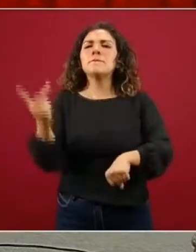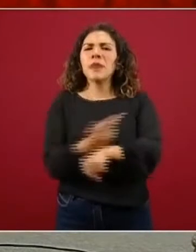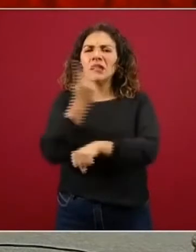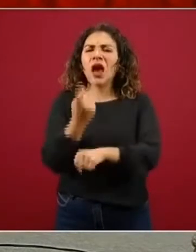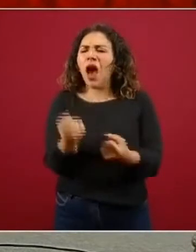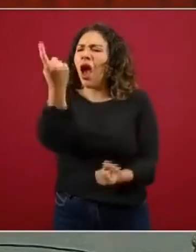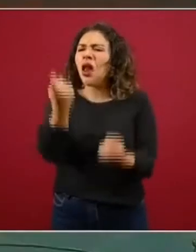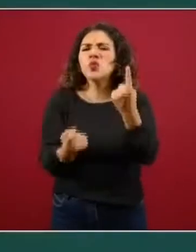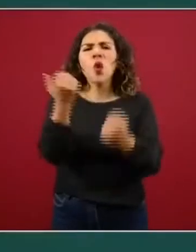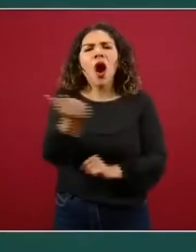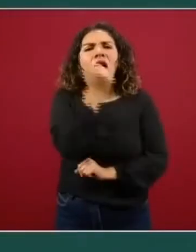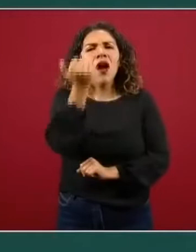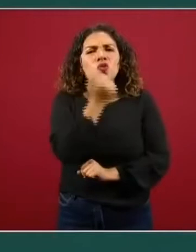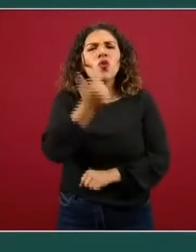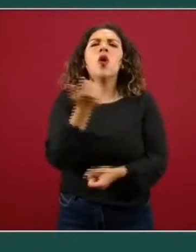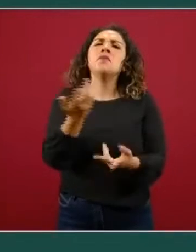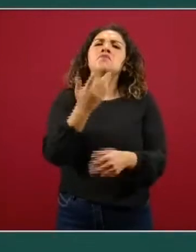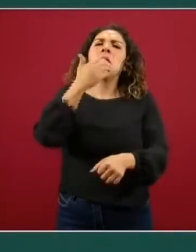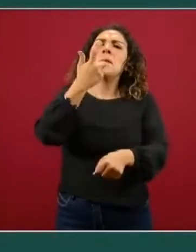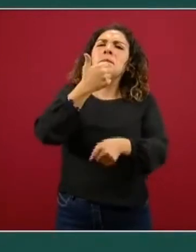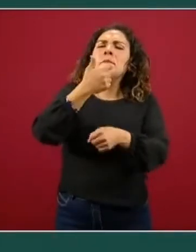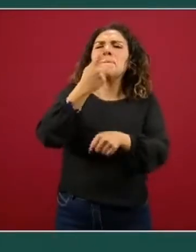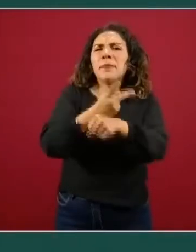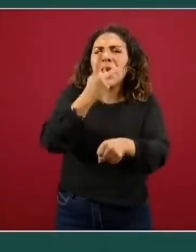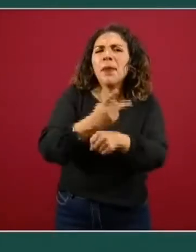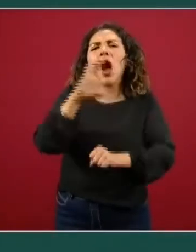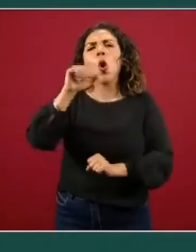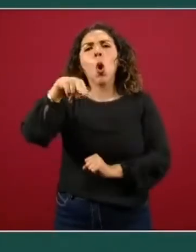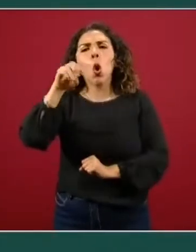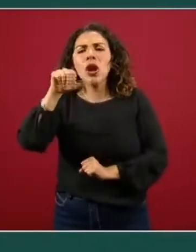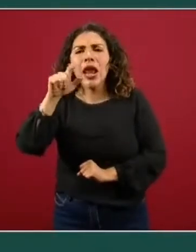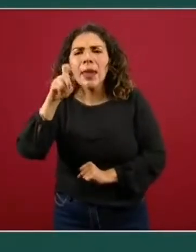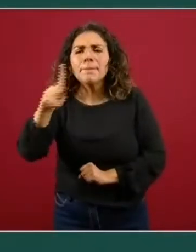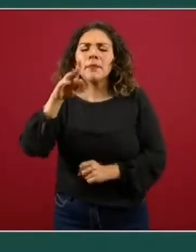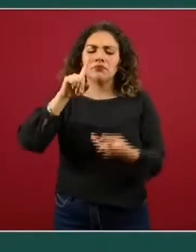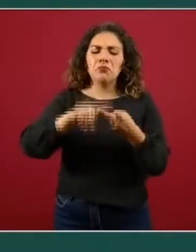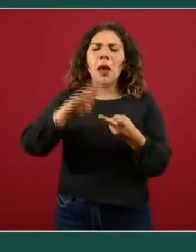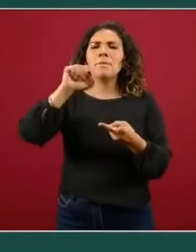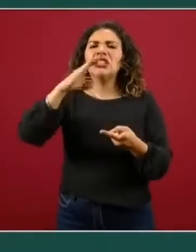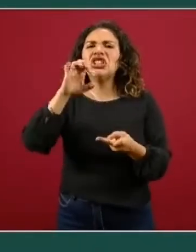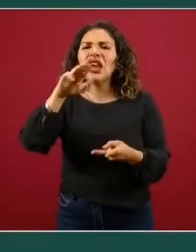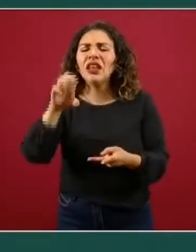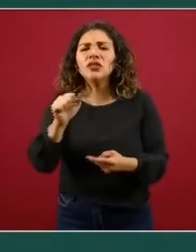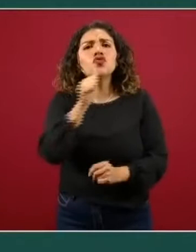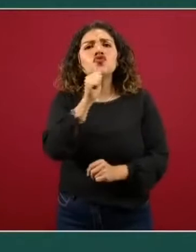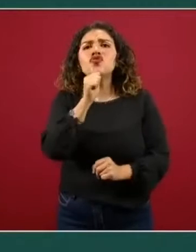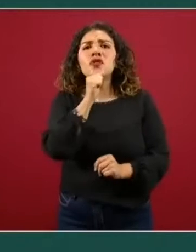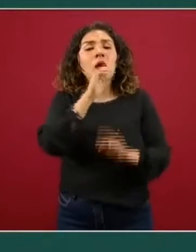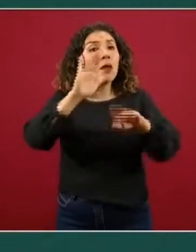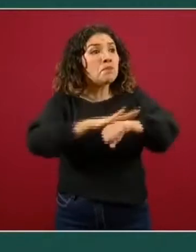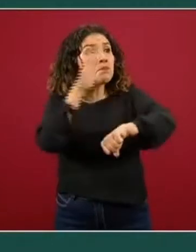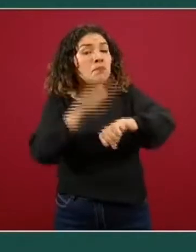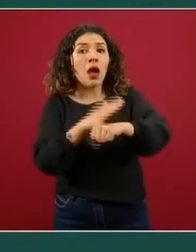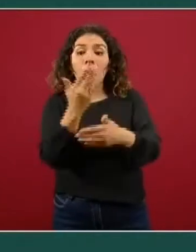estudiantes de preparatoria, bachilleres, con ALEP, que no han acreditado el ciclo anterior, Juan Pablo?